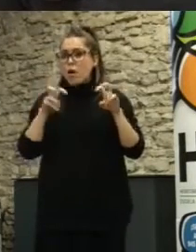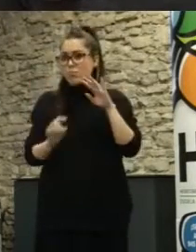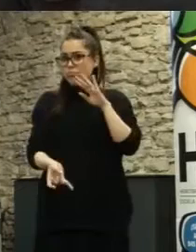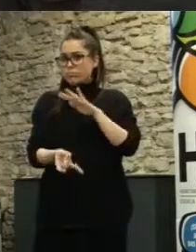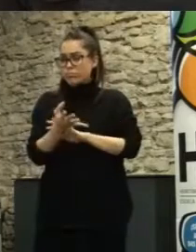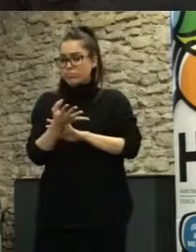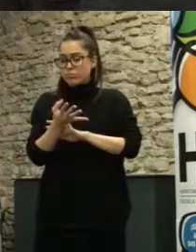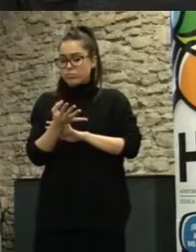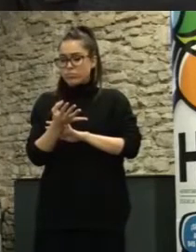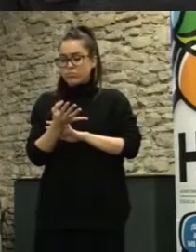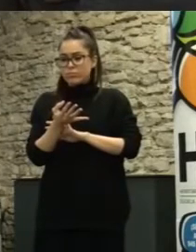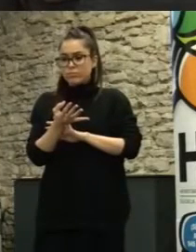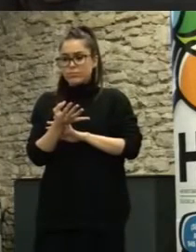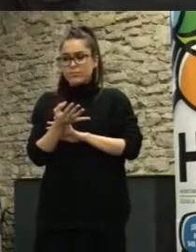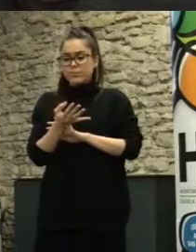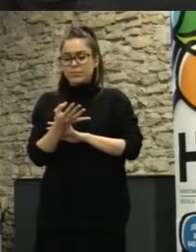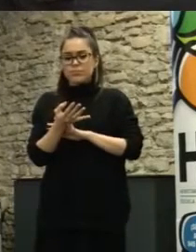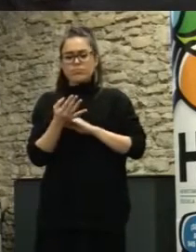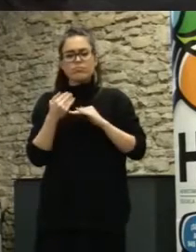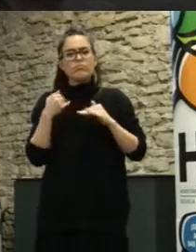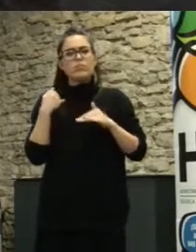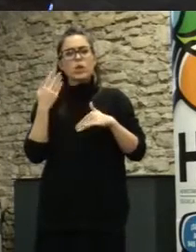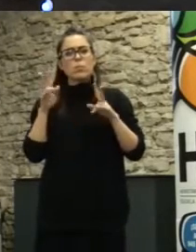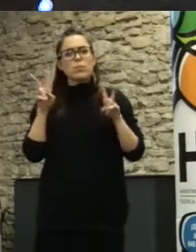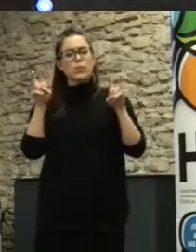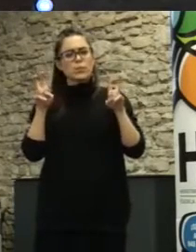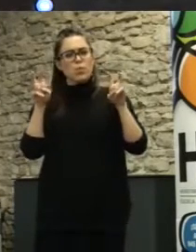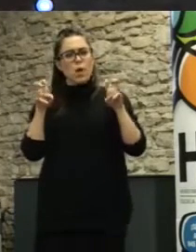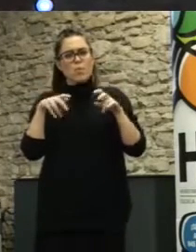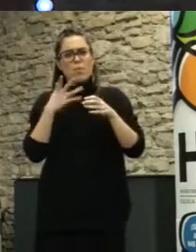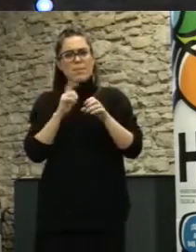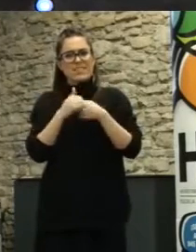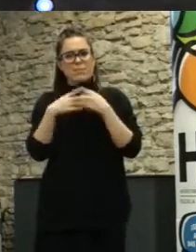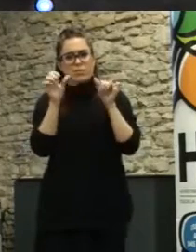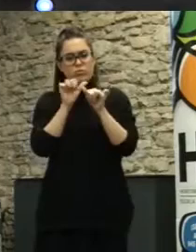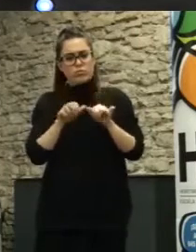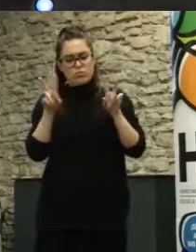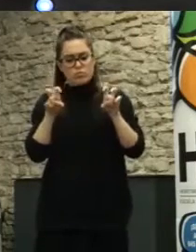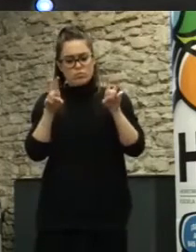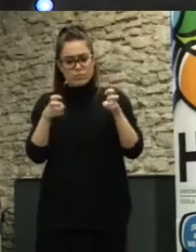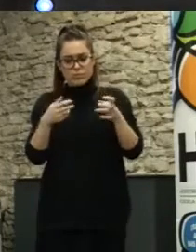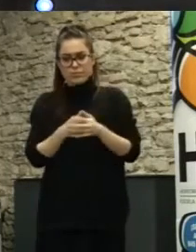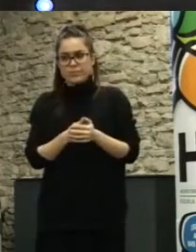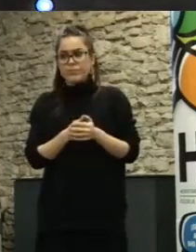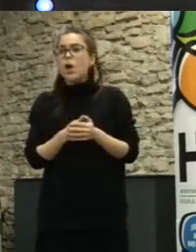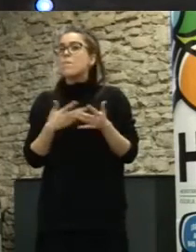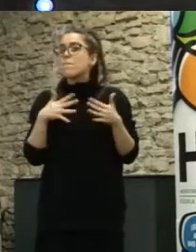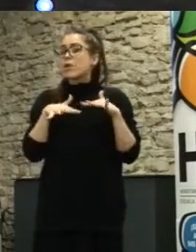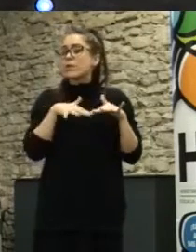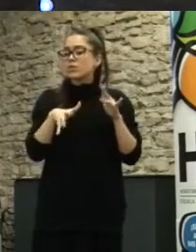una efervescencia nuevamente de la participación. Por un lado, hay movimientos sociales